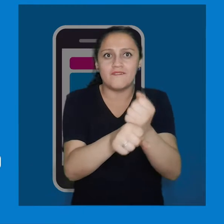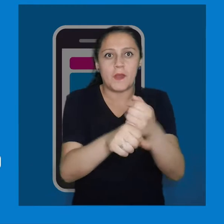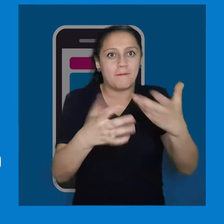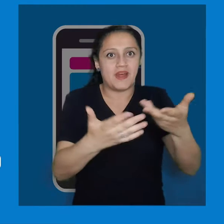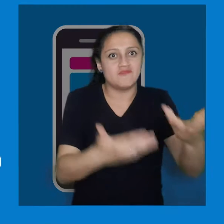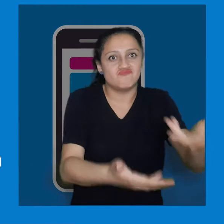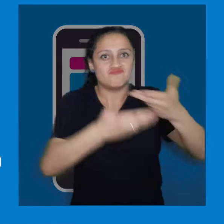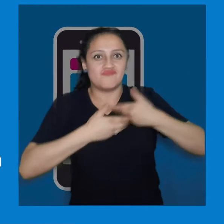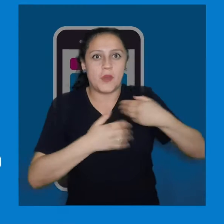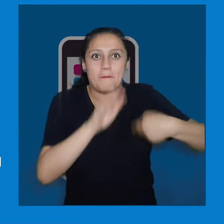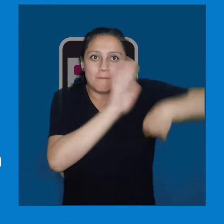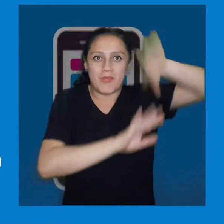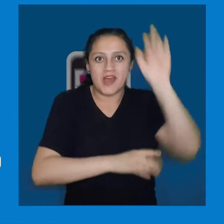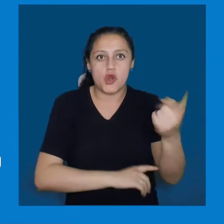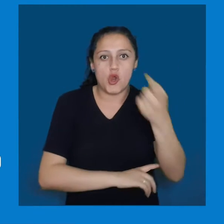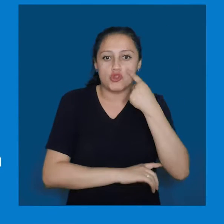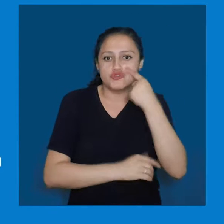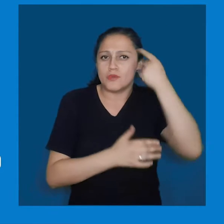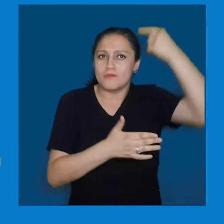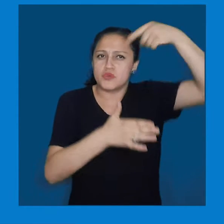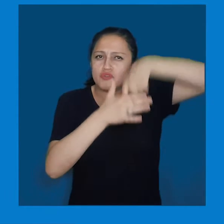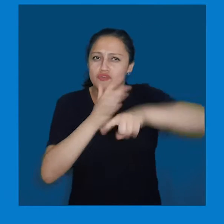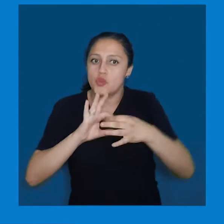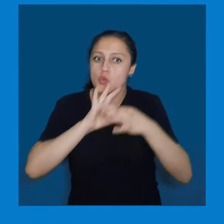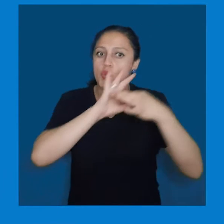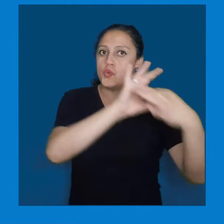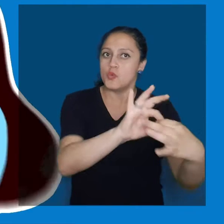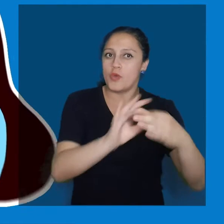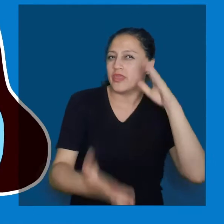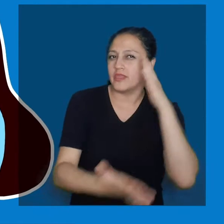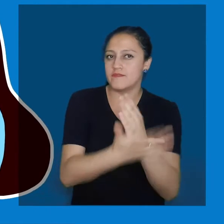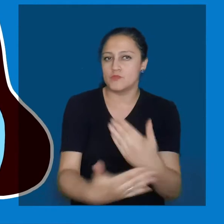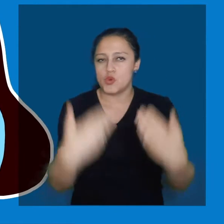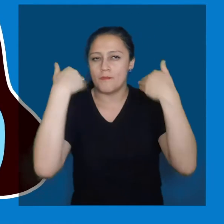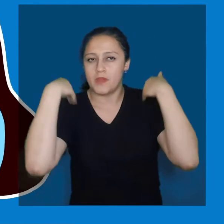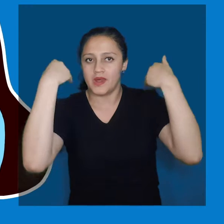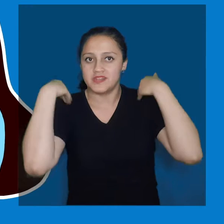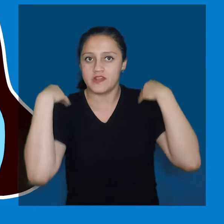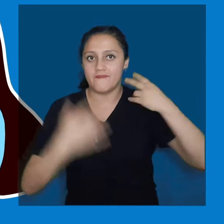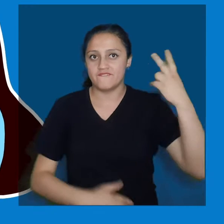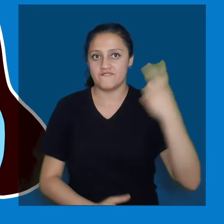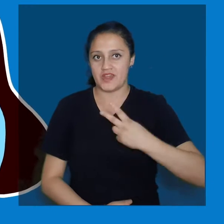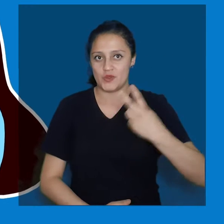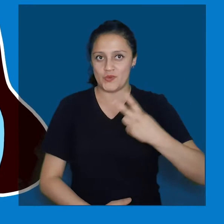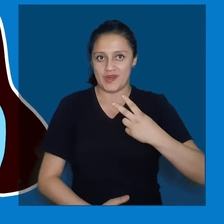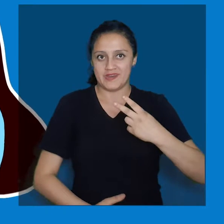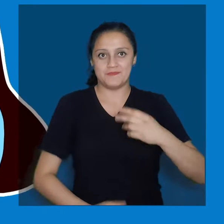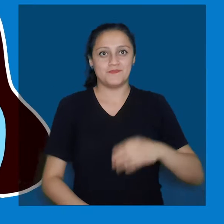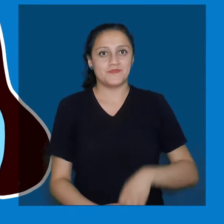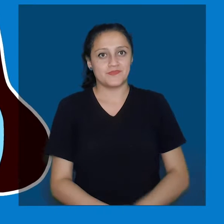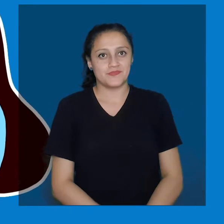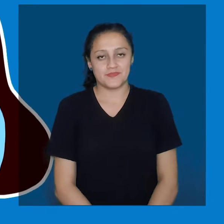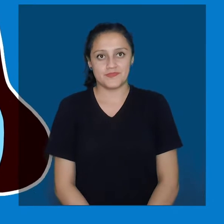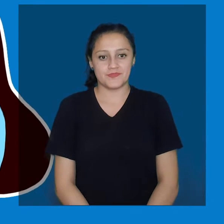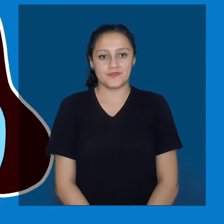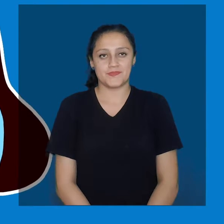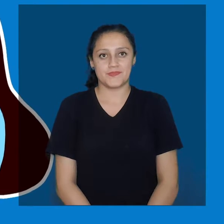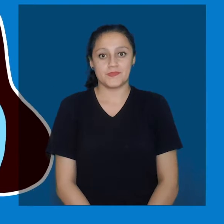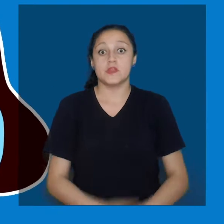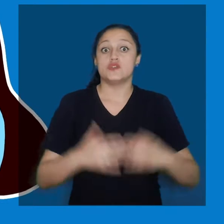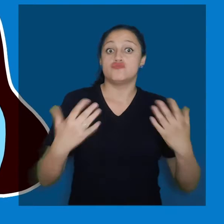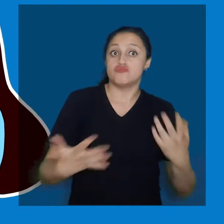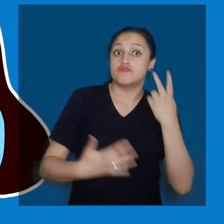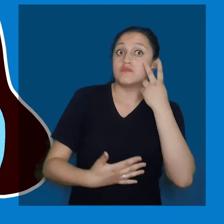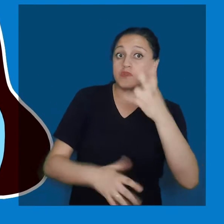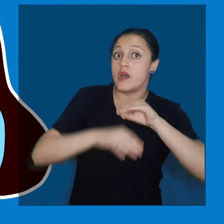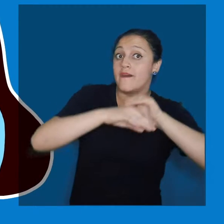Tener la oportunidad de contribuir al trabajo de otros y enriquecer los propios es una acción que debemos ejercitar y valorar.